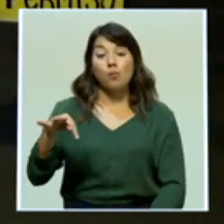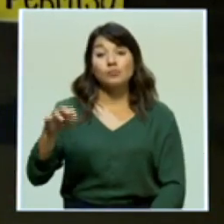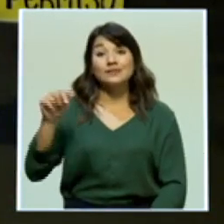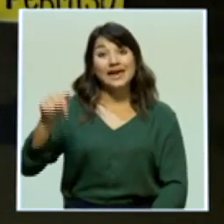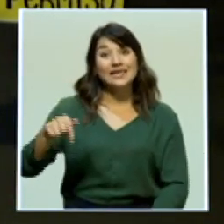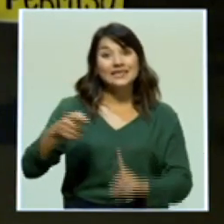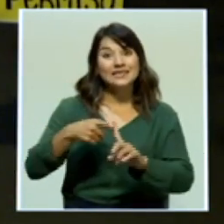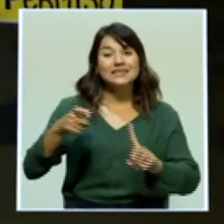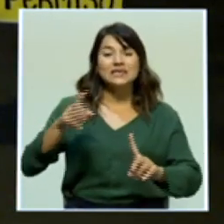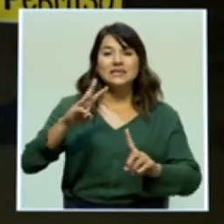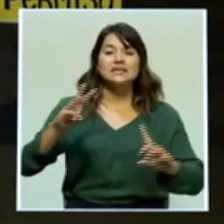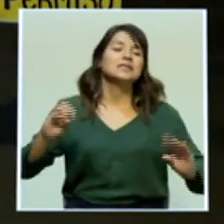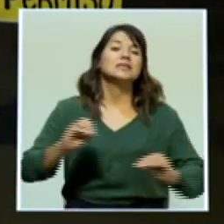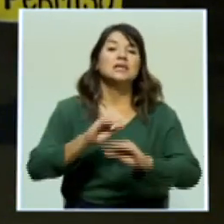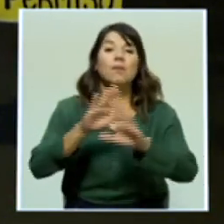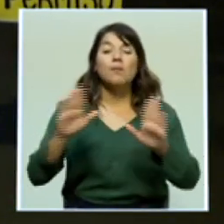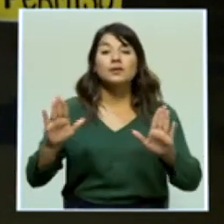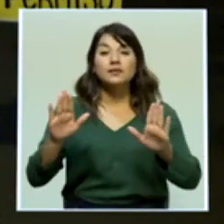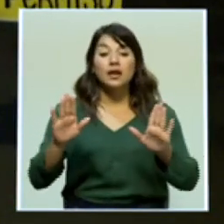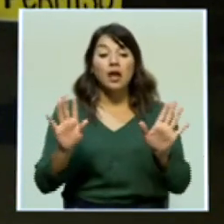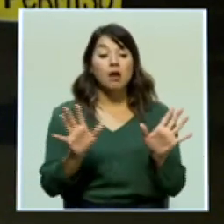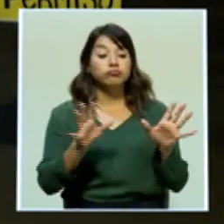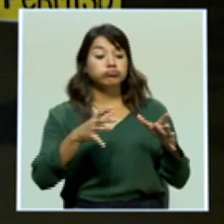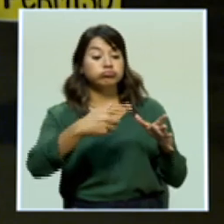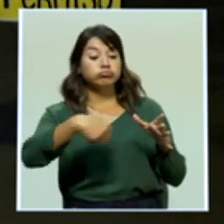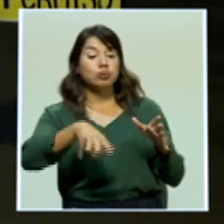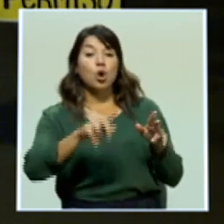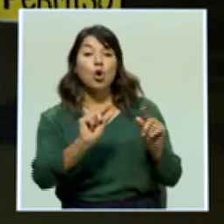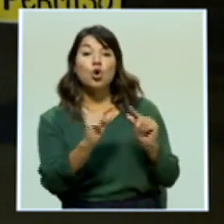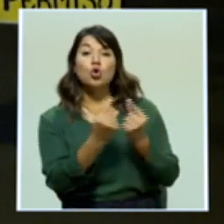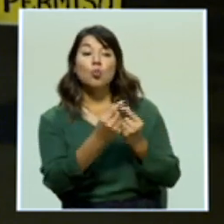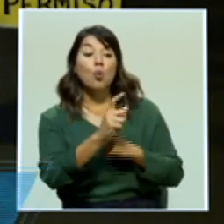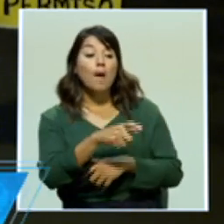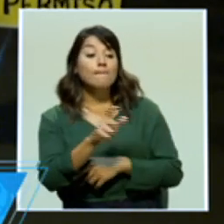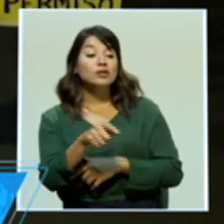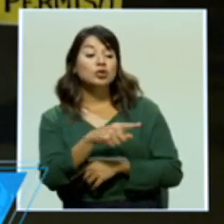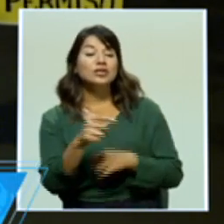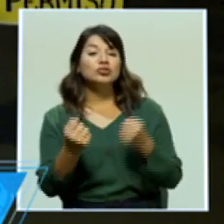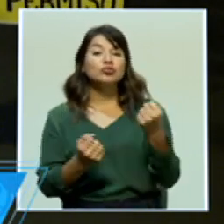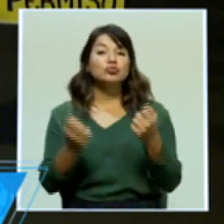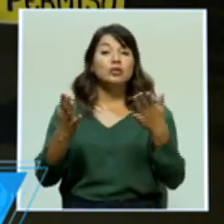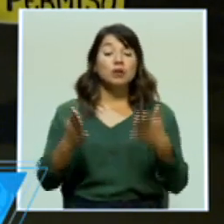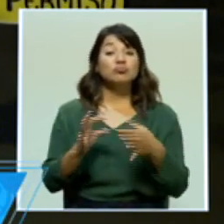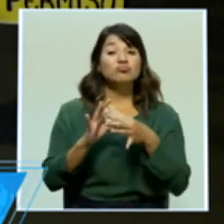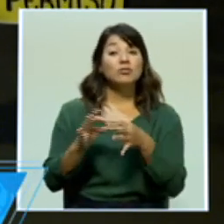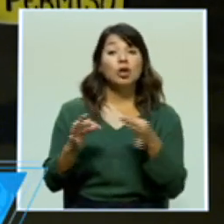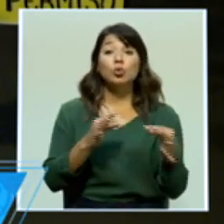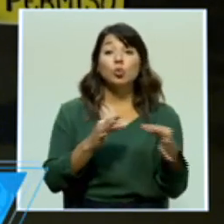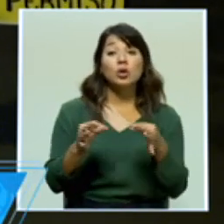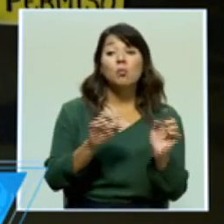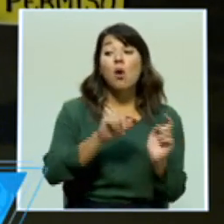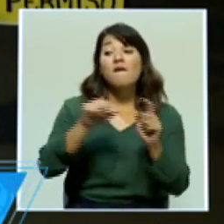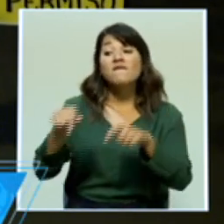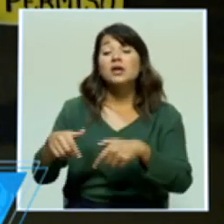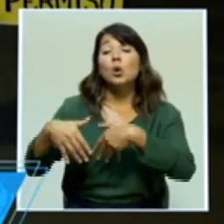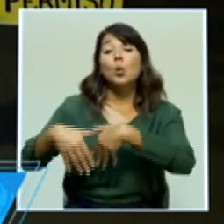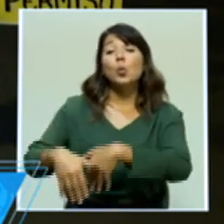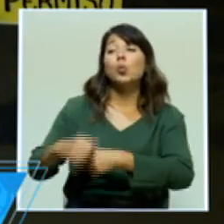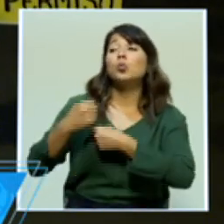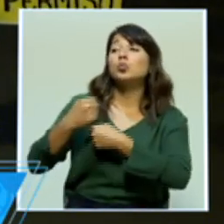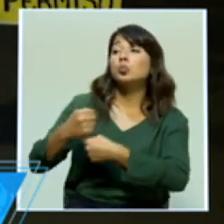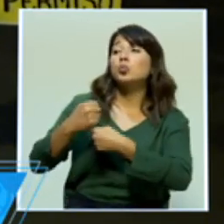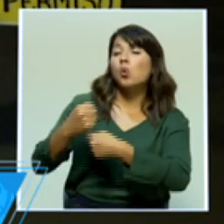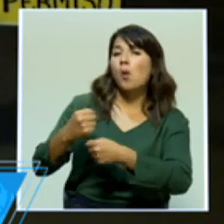6 de la mañana un grupo de transportistas del sector turismo se ha venido a manifestar de forma pacífica a este lugar.